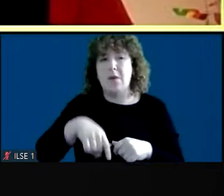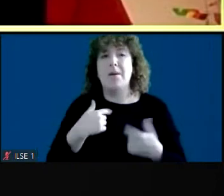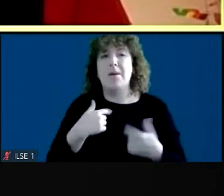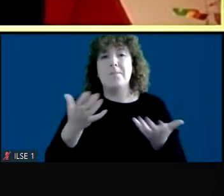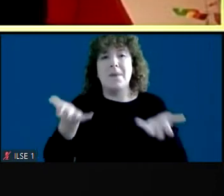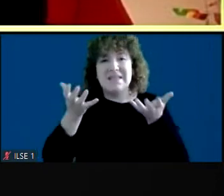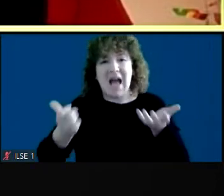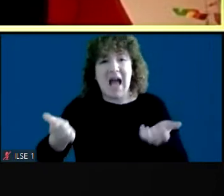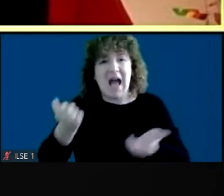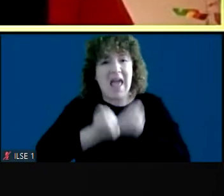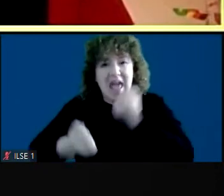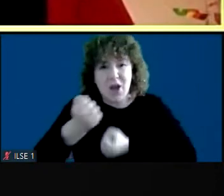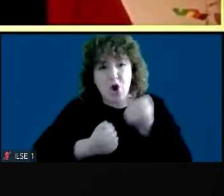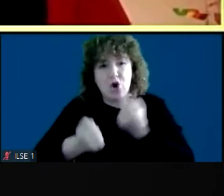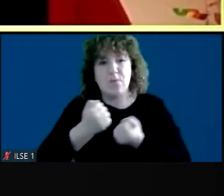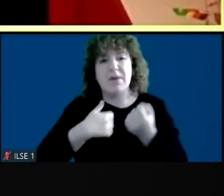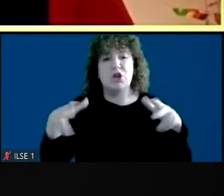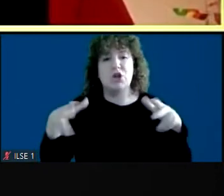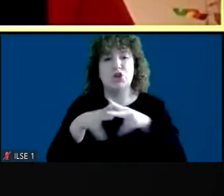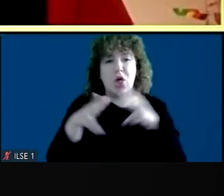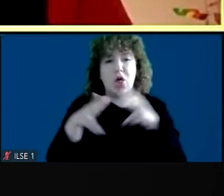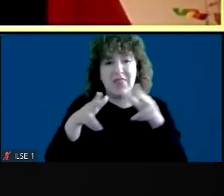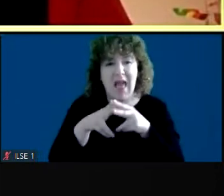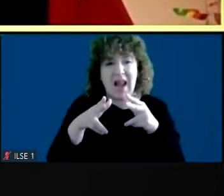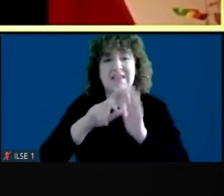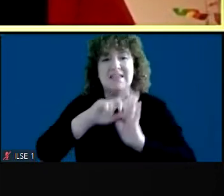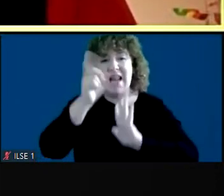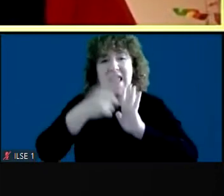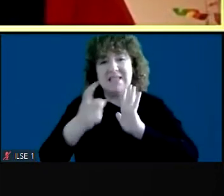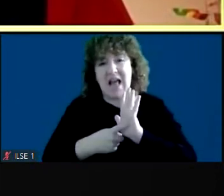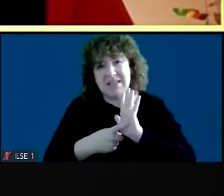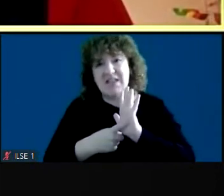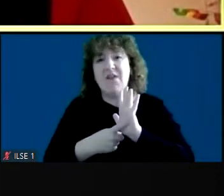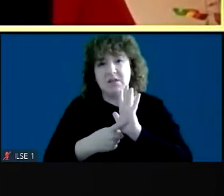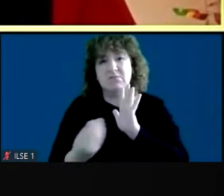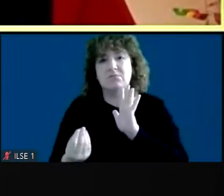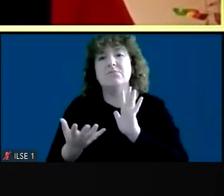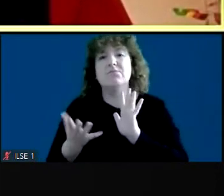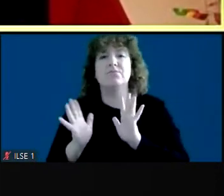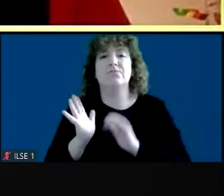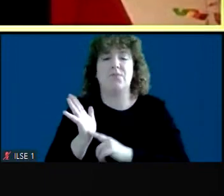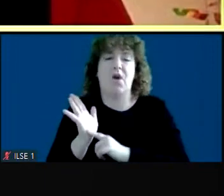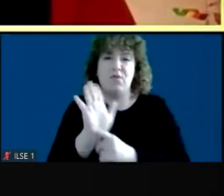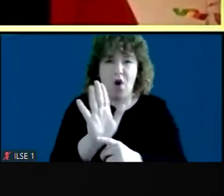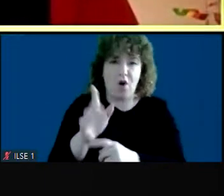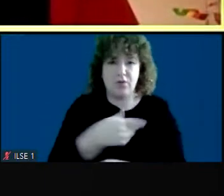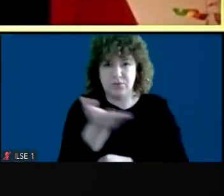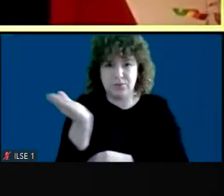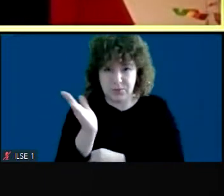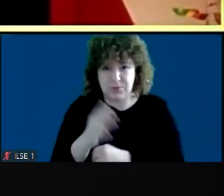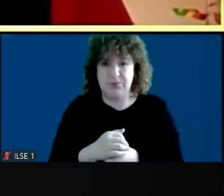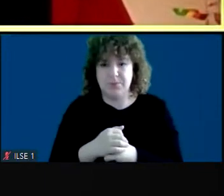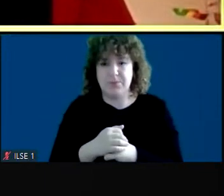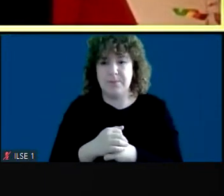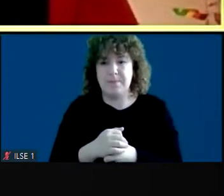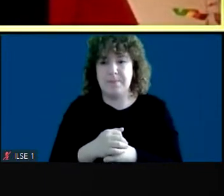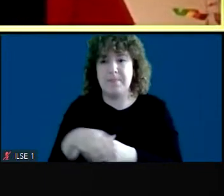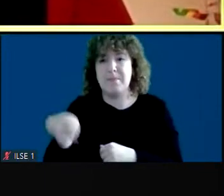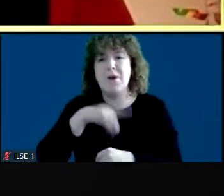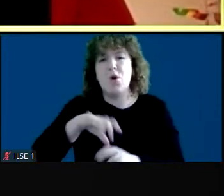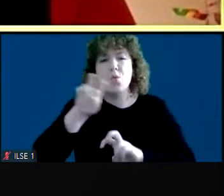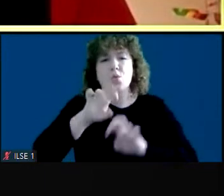económicas, legislativas y sociales asociadas. Pero sobre todo es un proyecto que busca talento y que busca poner talento con